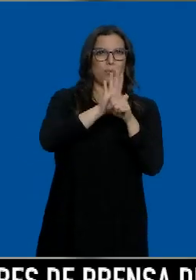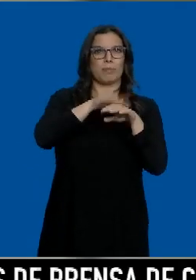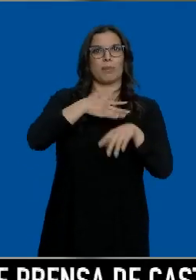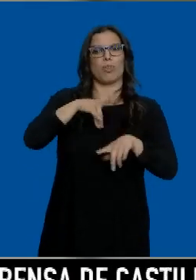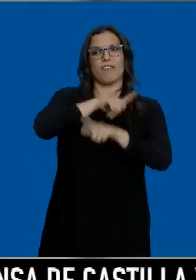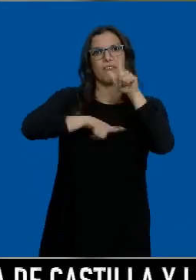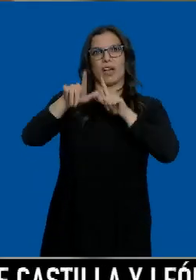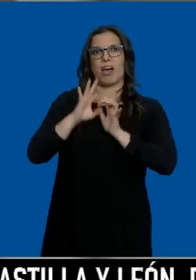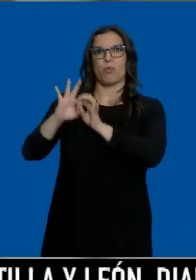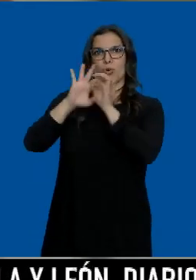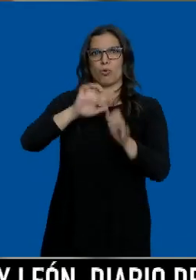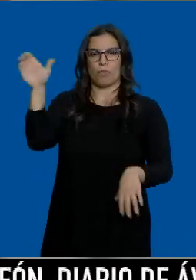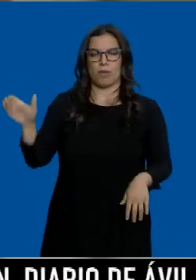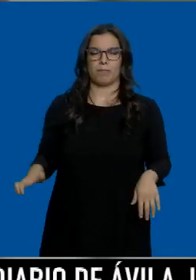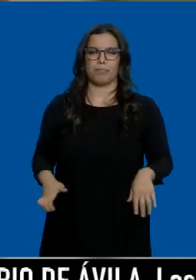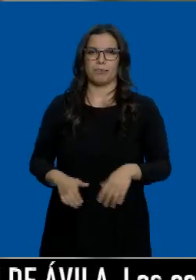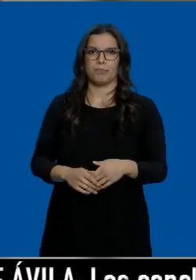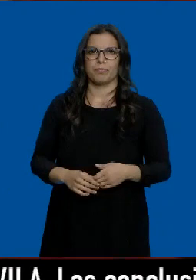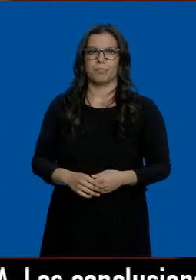para viajar por la Unión Europea.